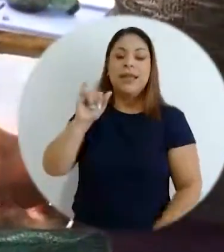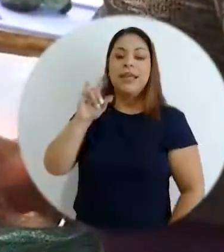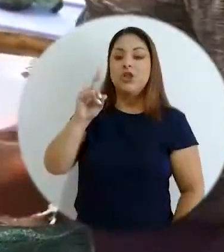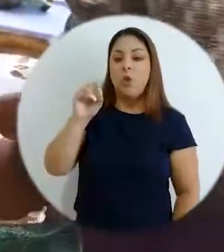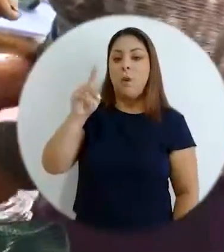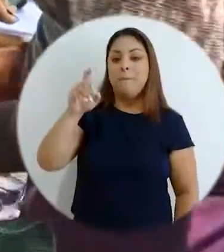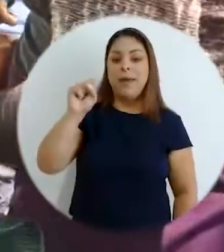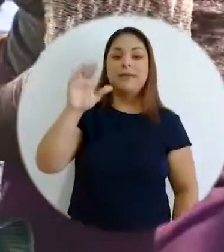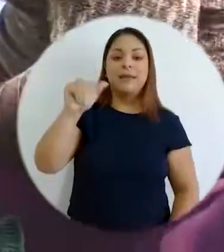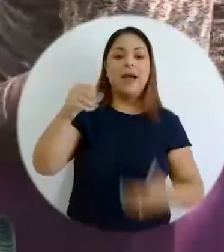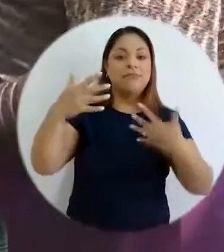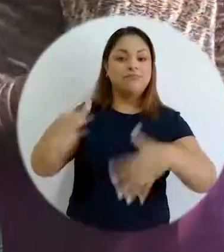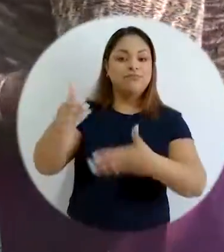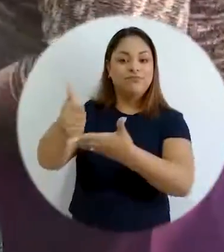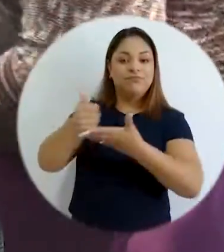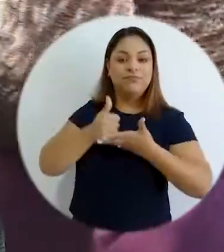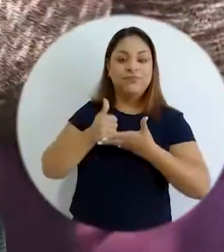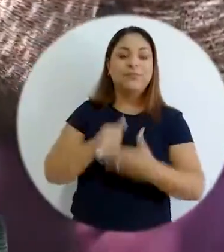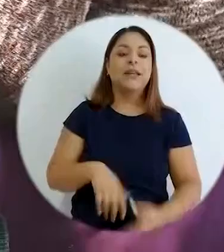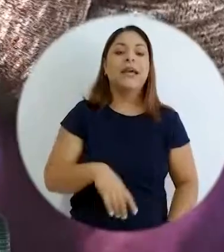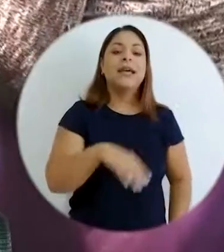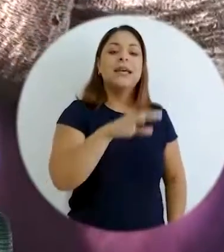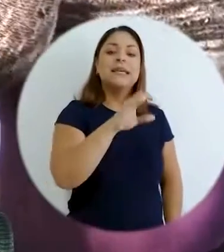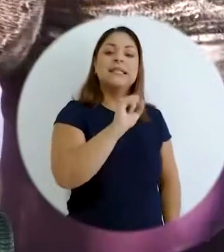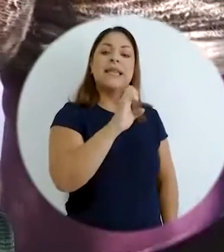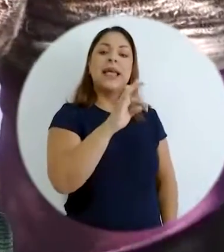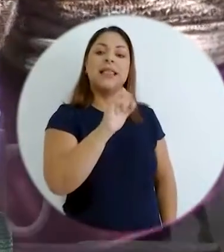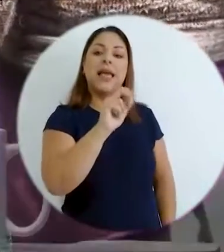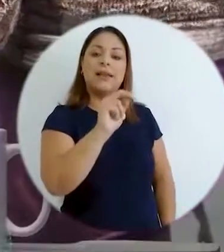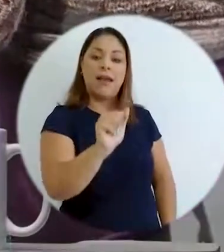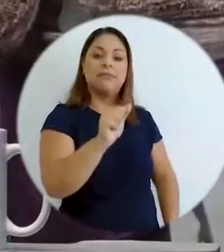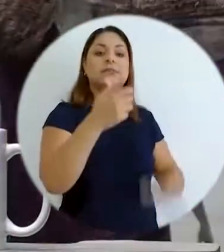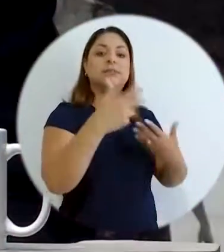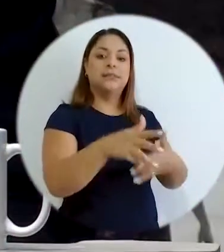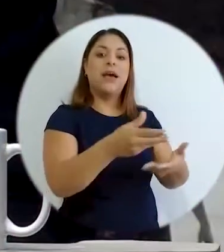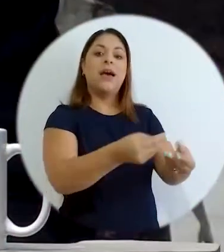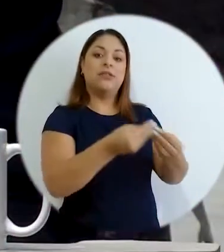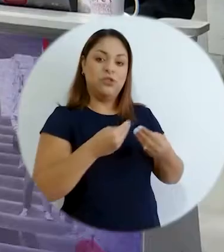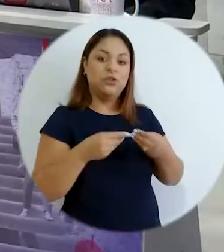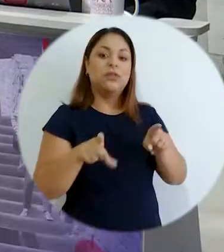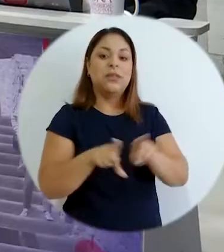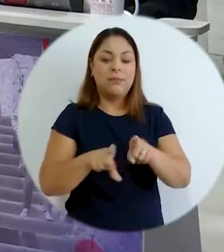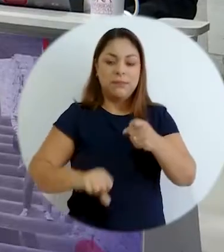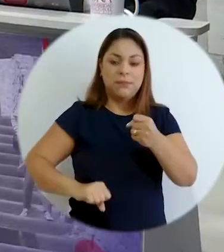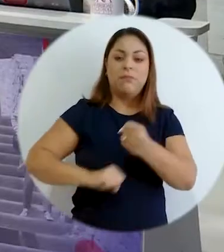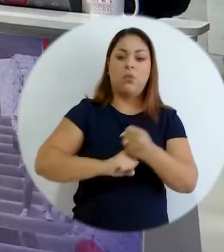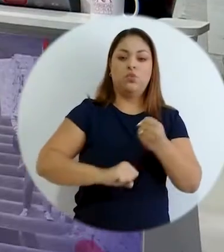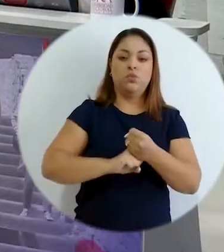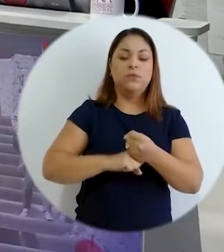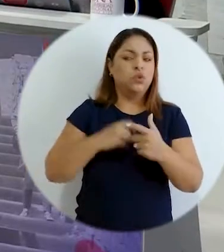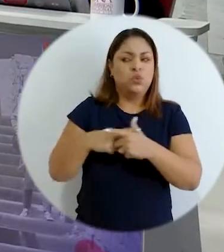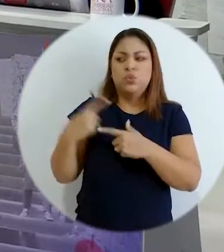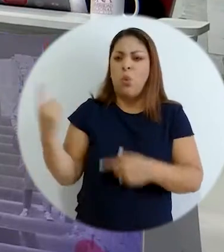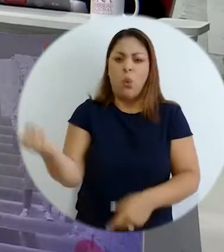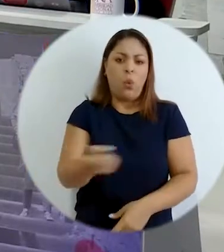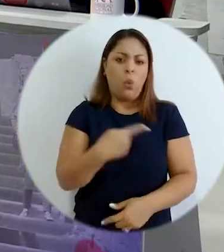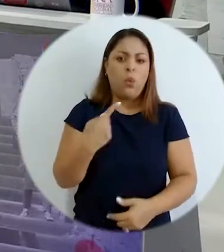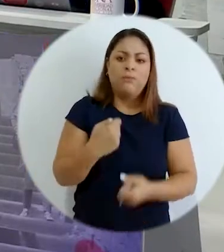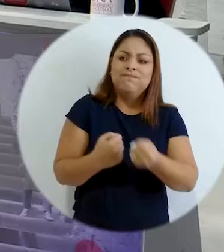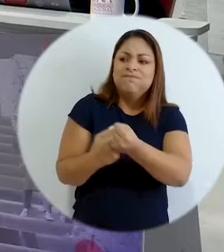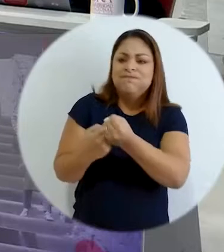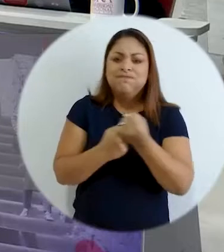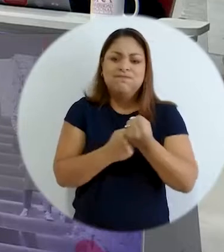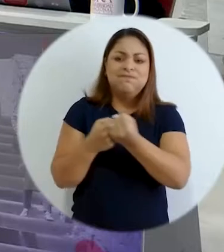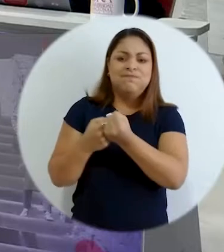CETENA ha viabilizado un D5 que no es un D1 ni un D2 pero entonces todo se articula